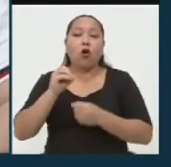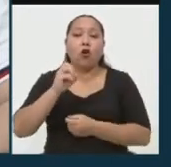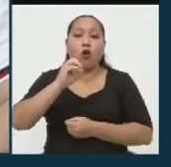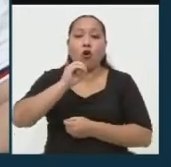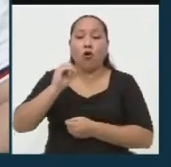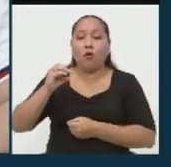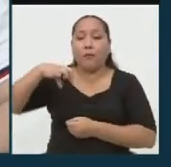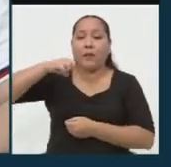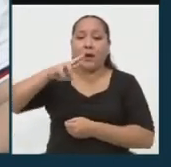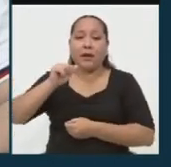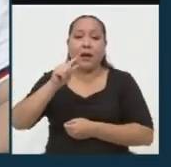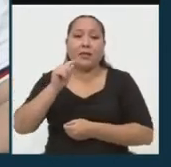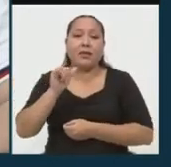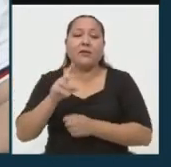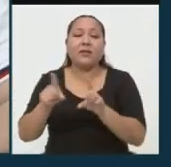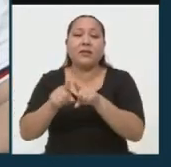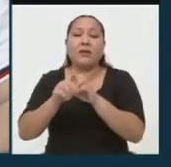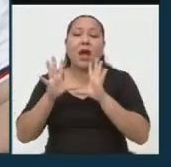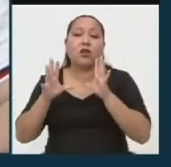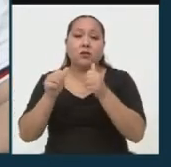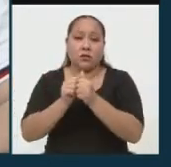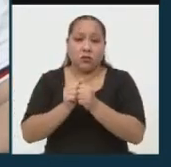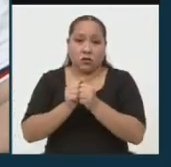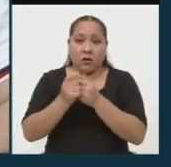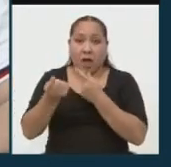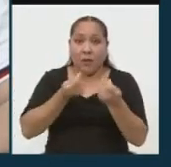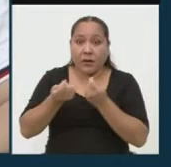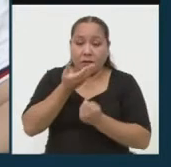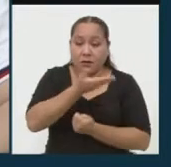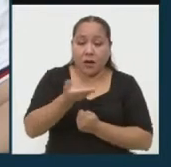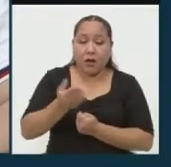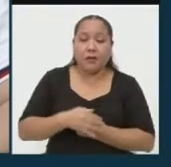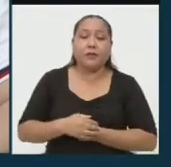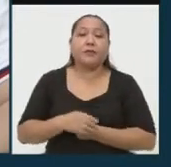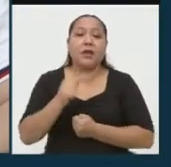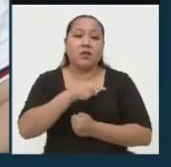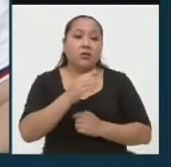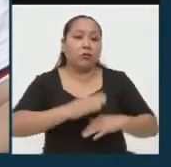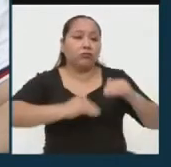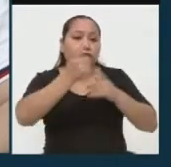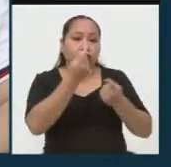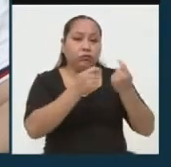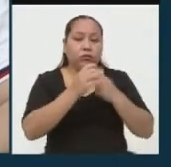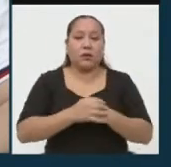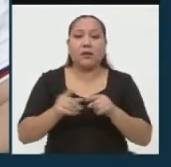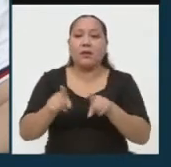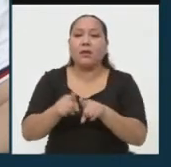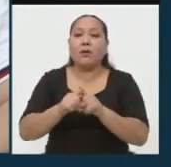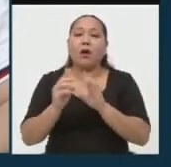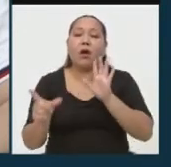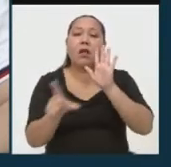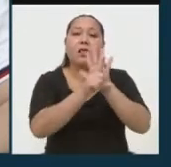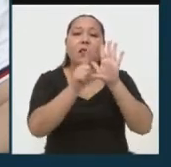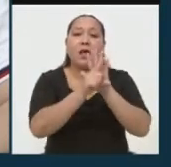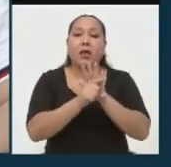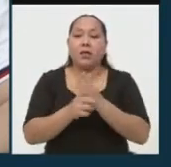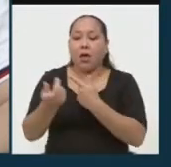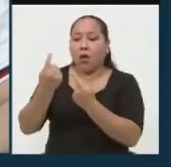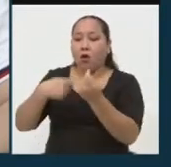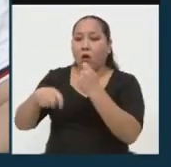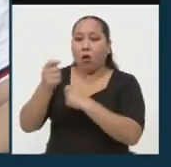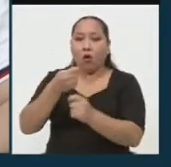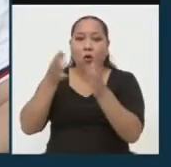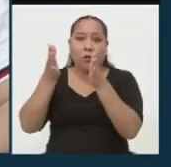otras instituciones de similar naturaleza. Asimismo, estamos proponiendo la ley del comerciante. Toda vez que los